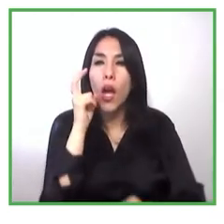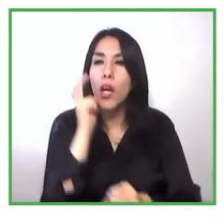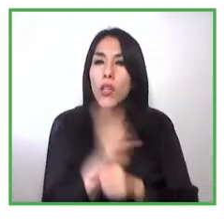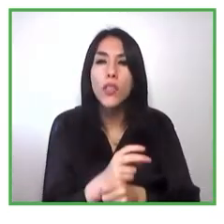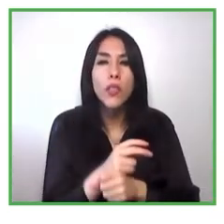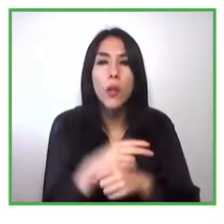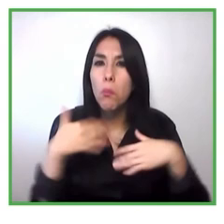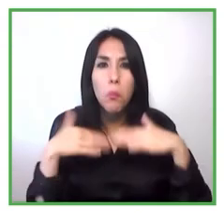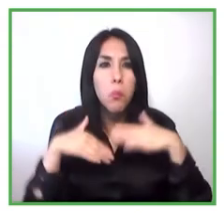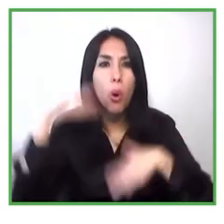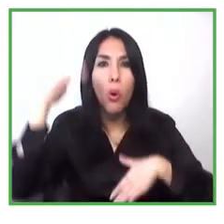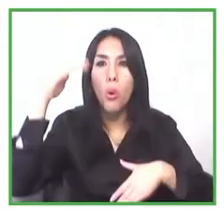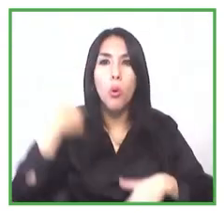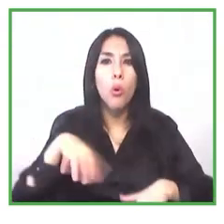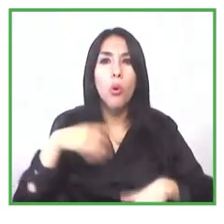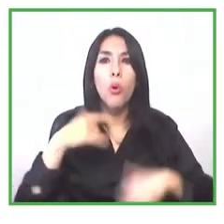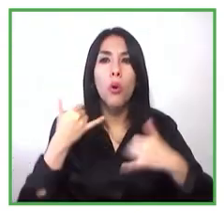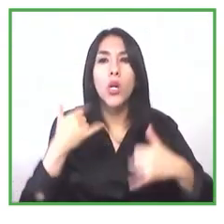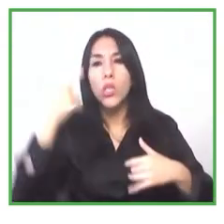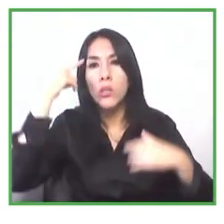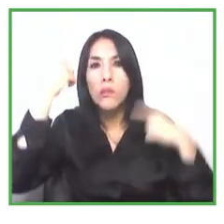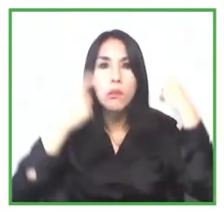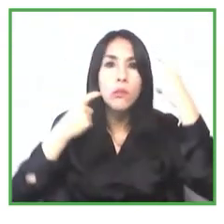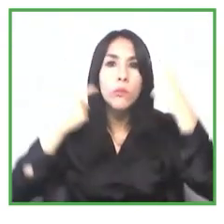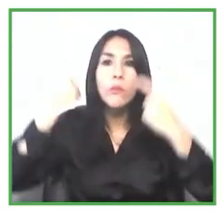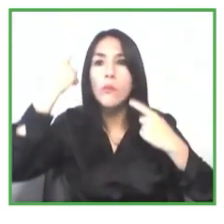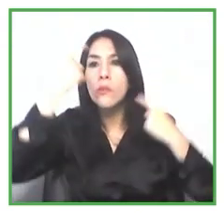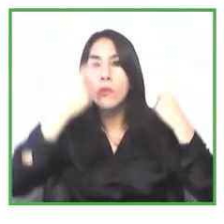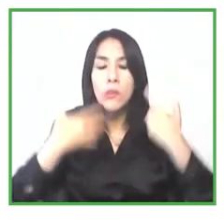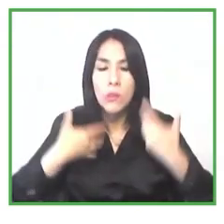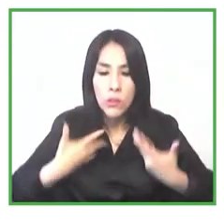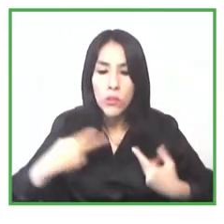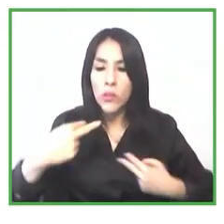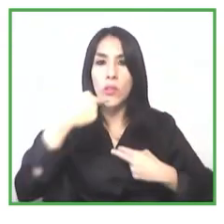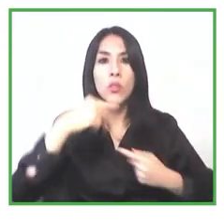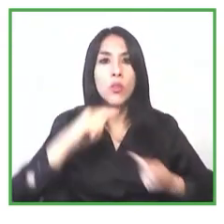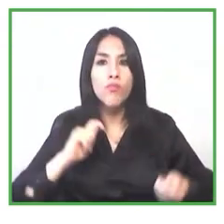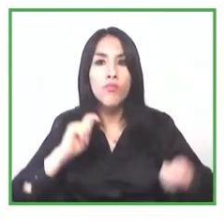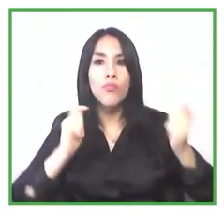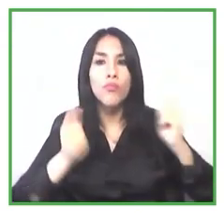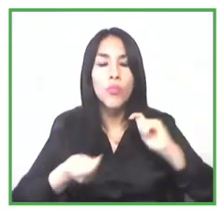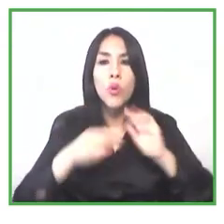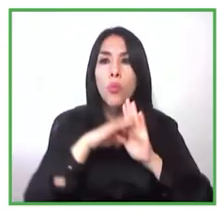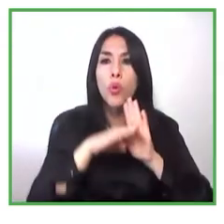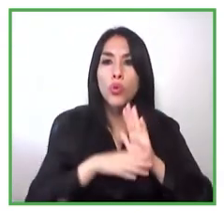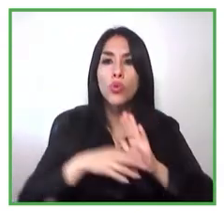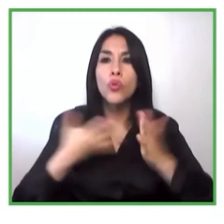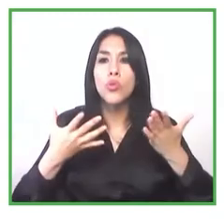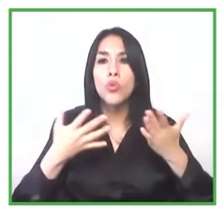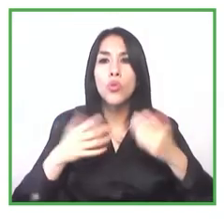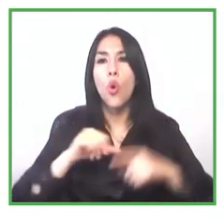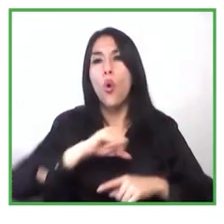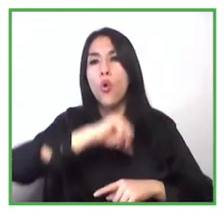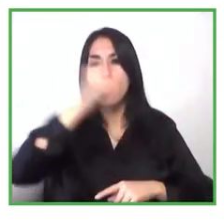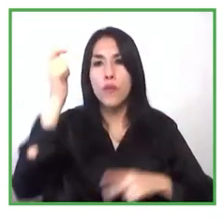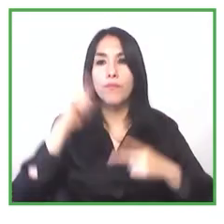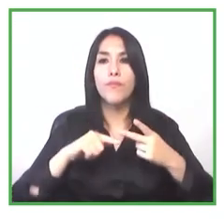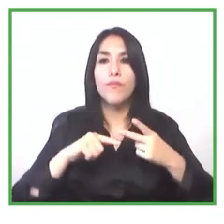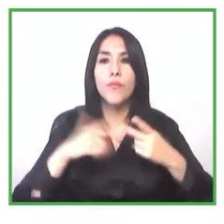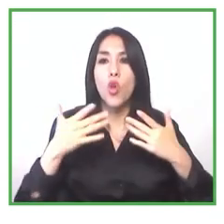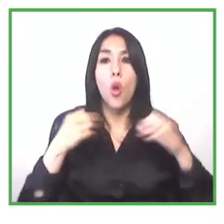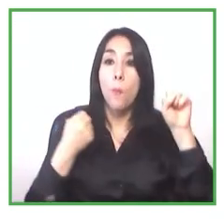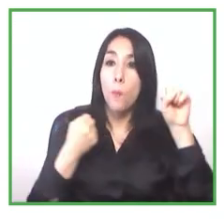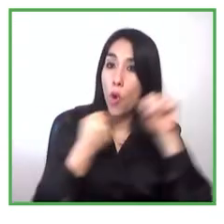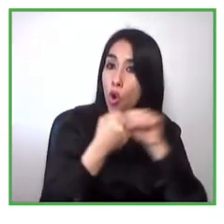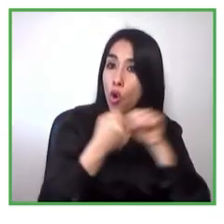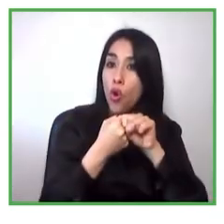el segundo punto es cómo vamos apoyando también beneficiarios a la comercialización de sus productos hoy